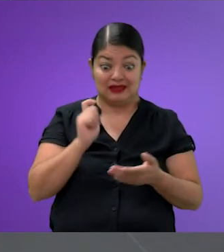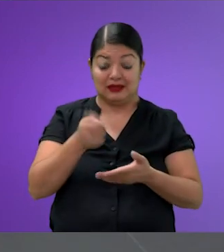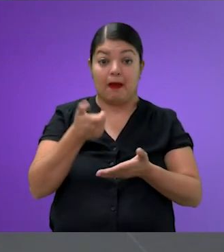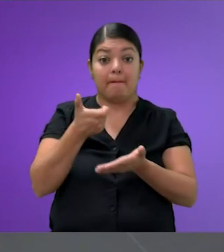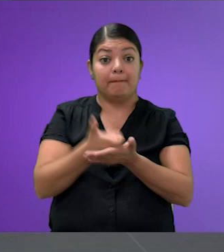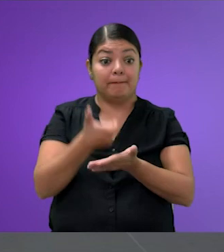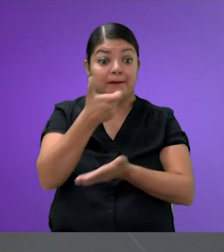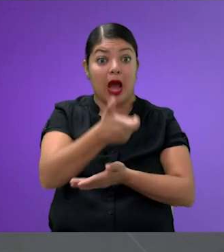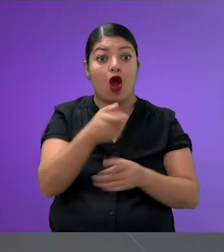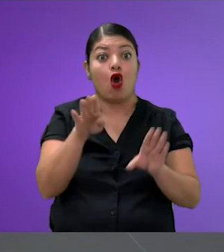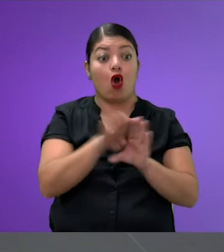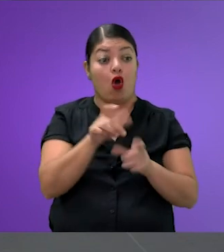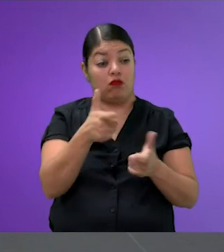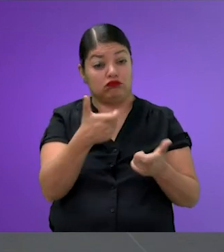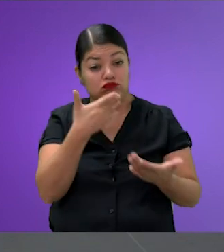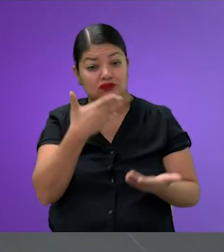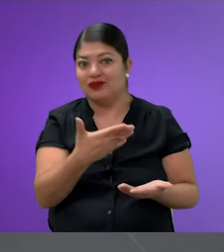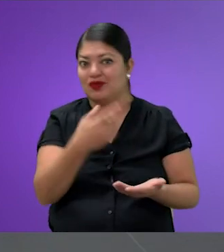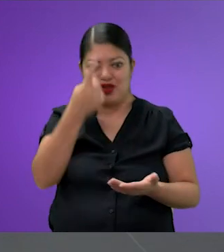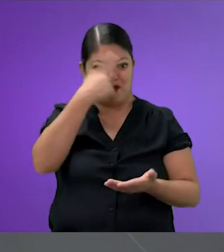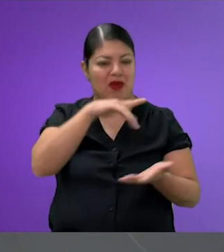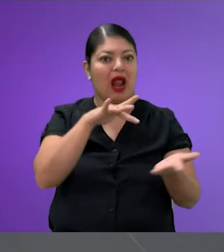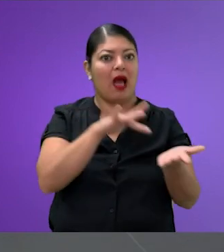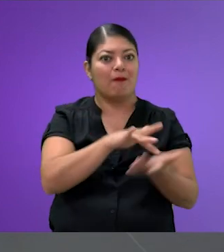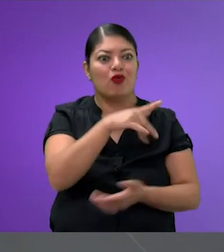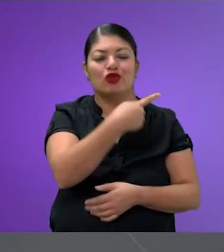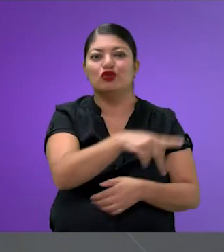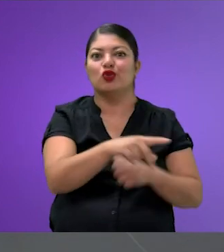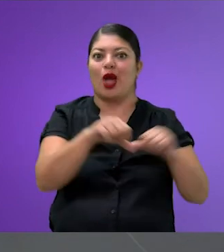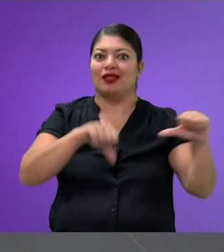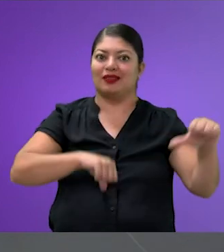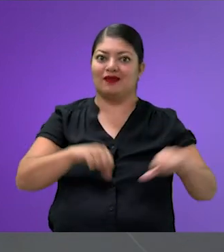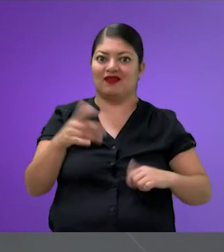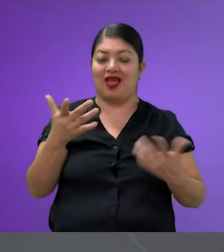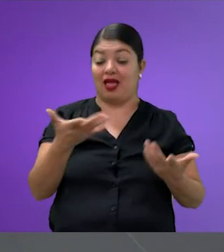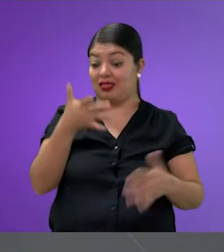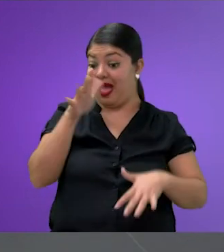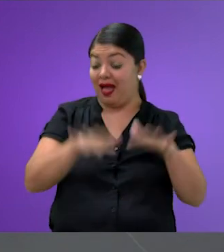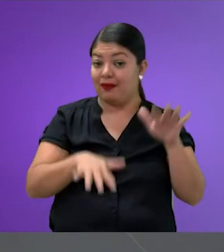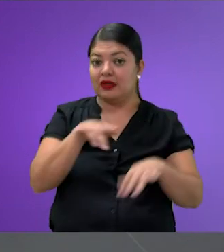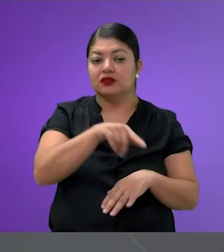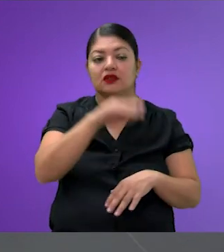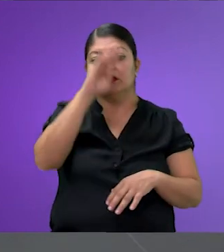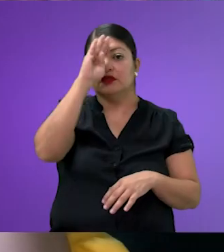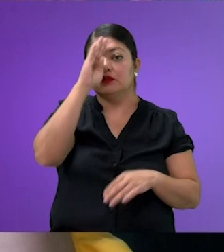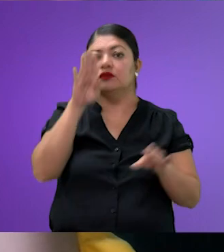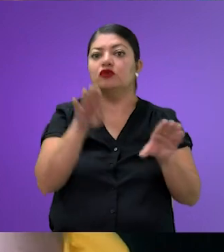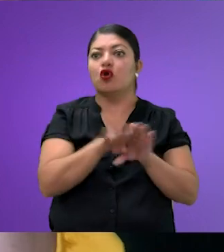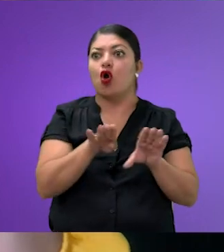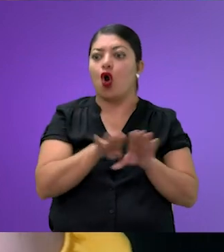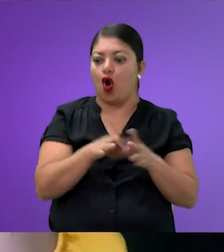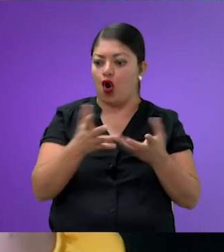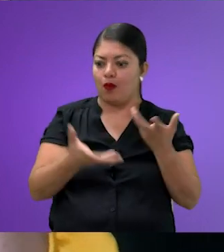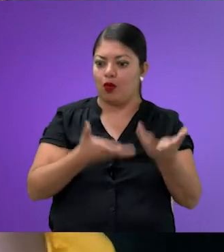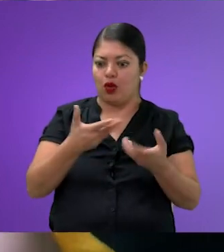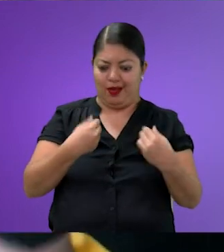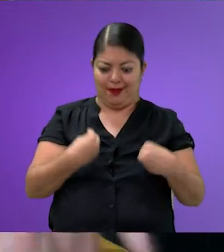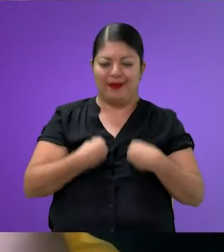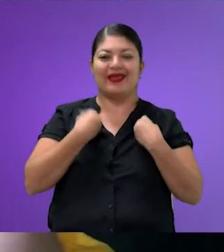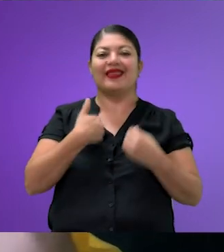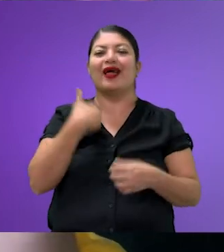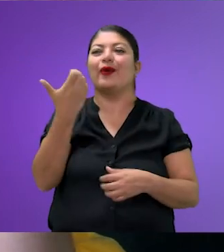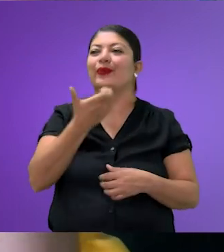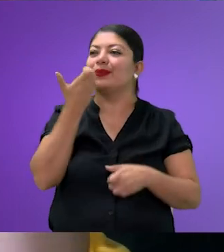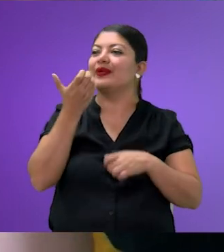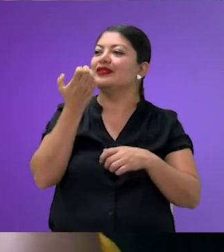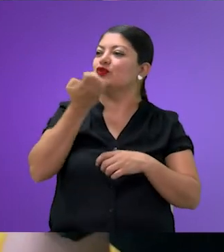un lujo de dinero, sino como un apoyo para la actividad. Que muchas veces por esas actividades dejas de hacer lo que tú haces, ya digas la escuela,